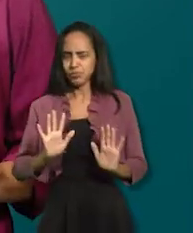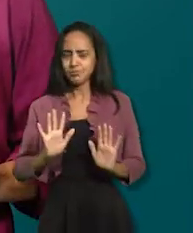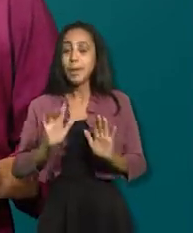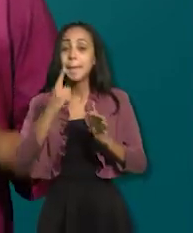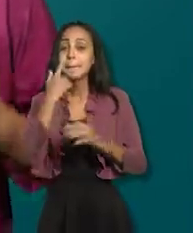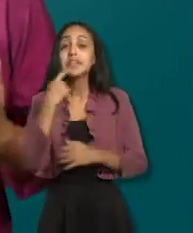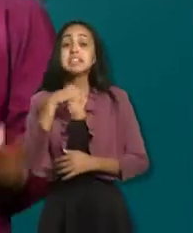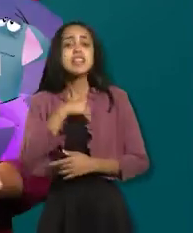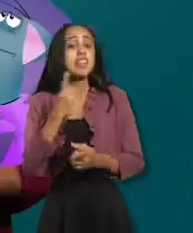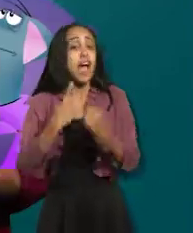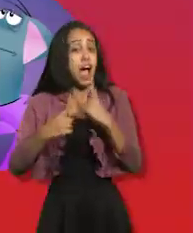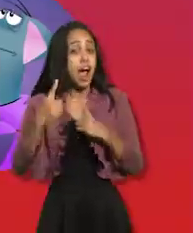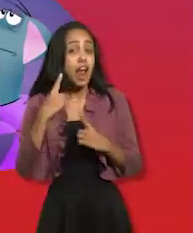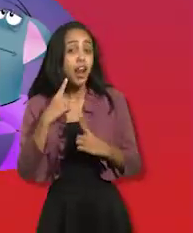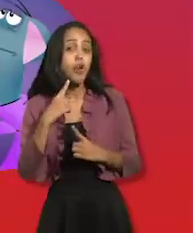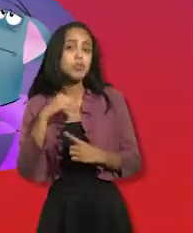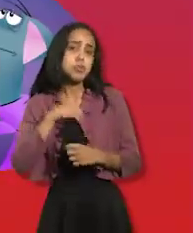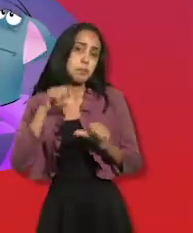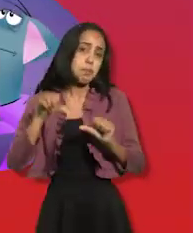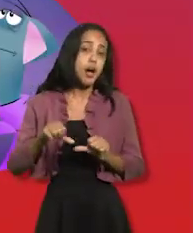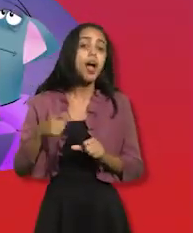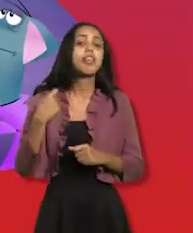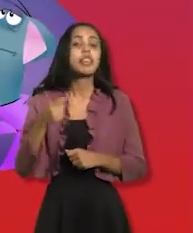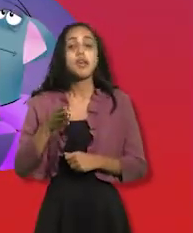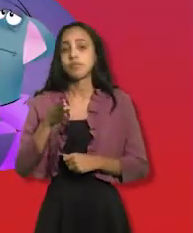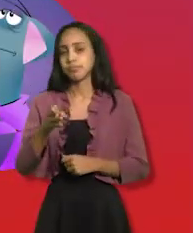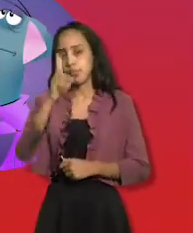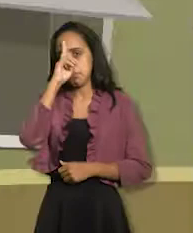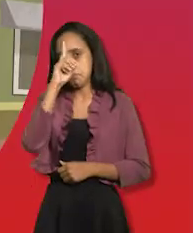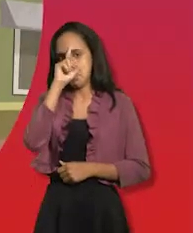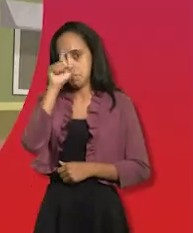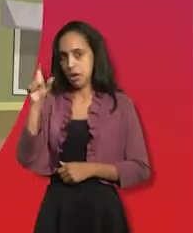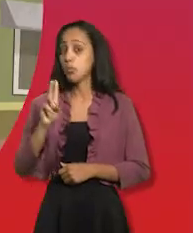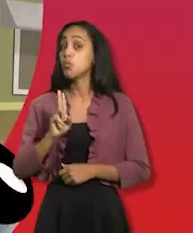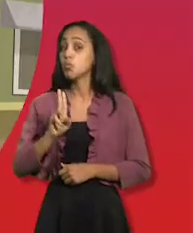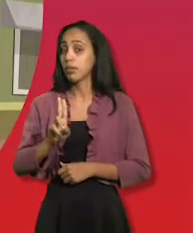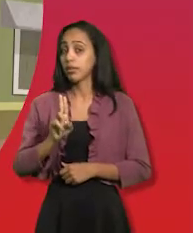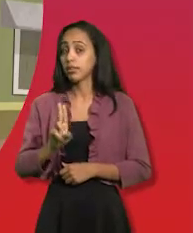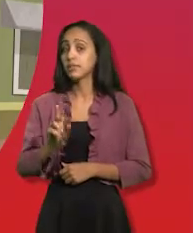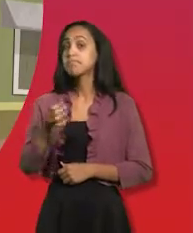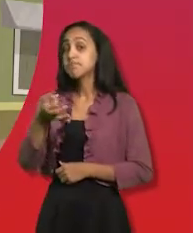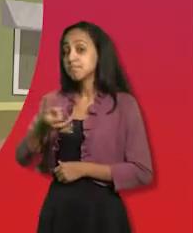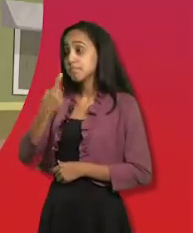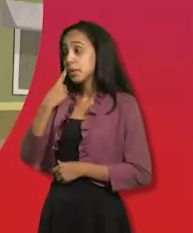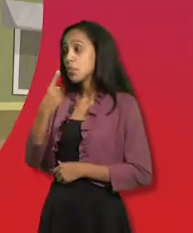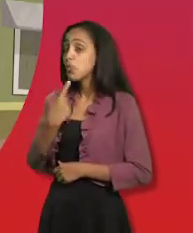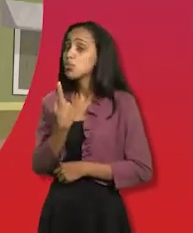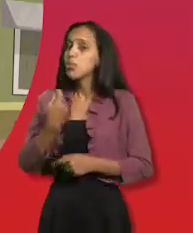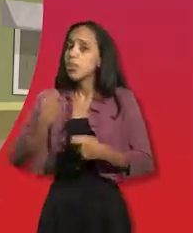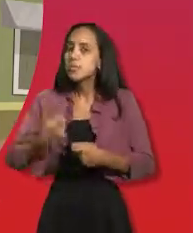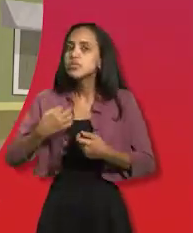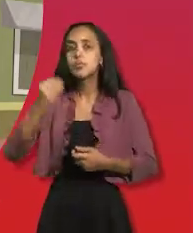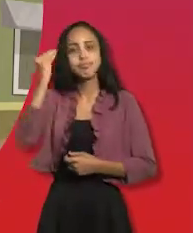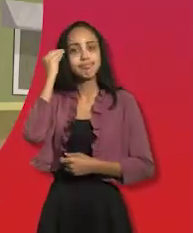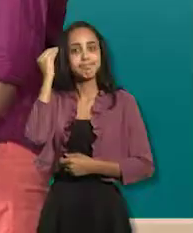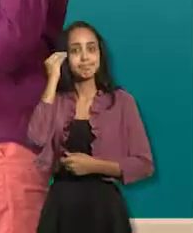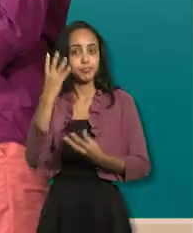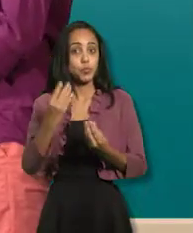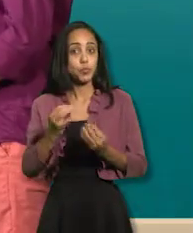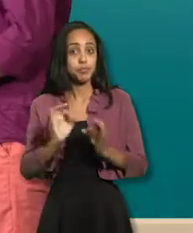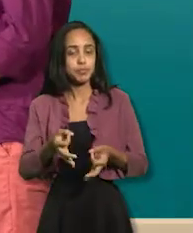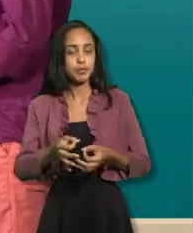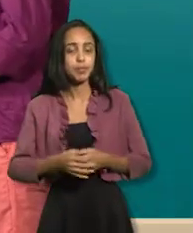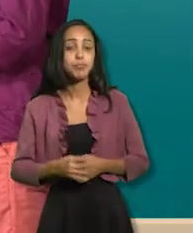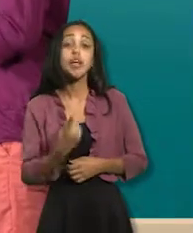en pánico. Si sientes alguno de esos síntomas, acude de inmediato al médico. Por eso es que hay que estar bien informados.